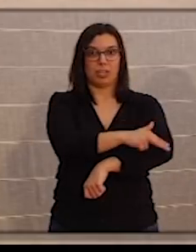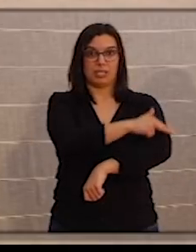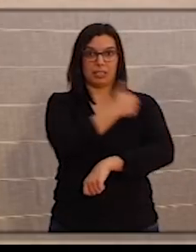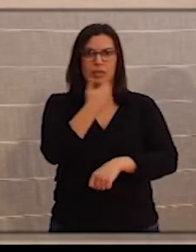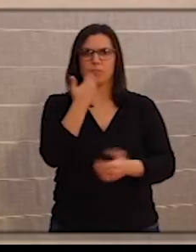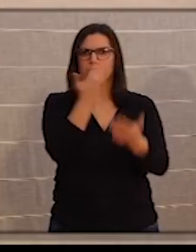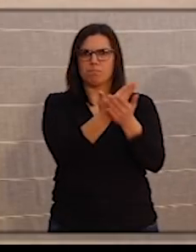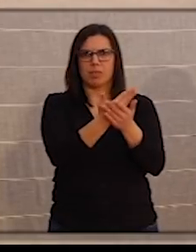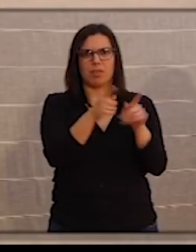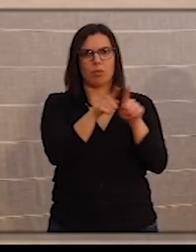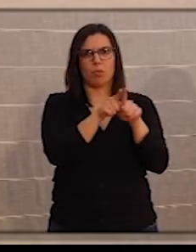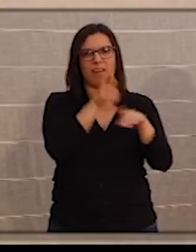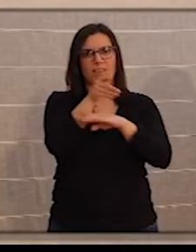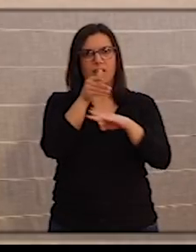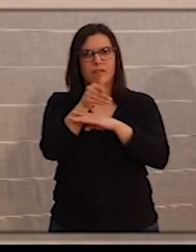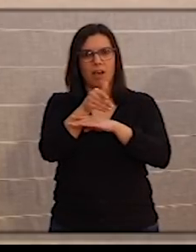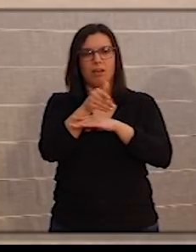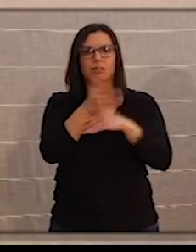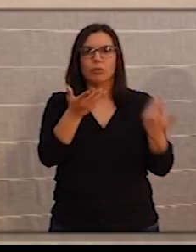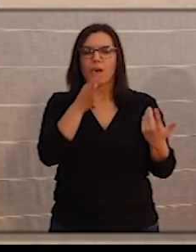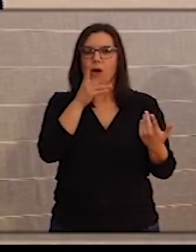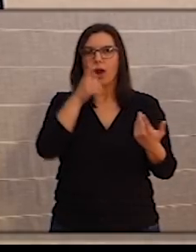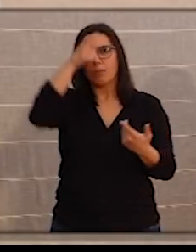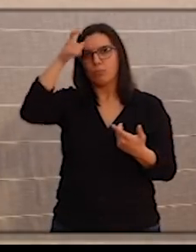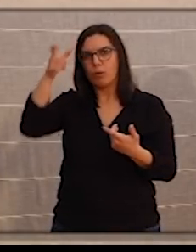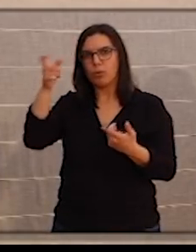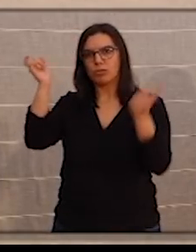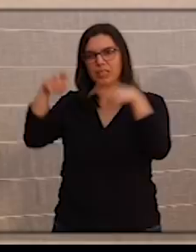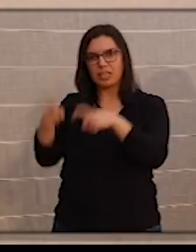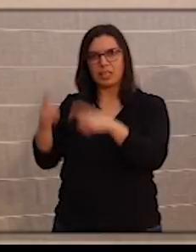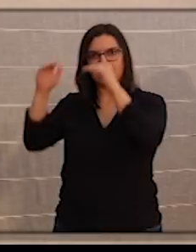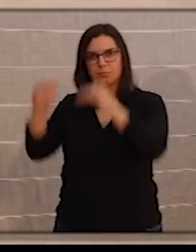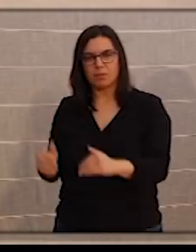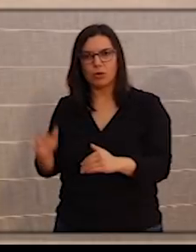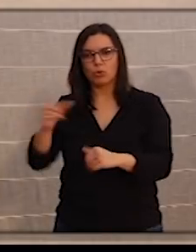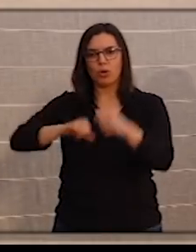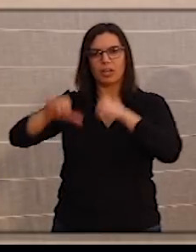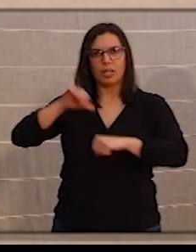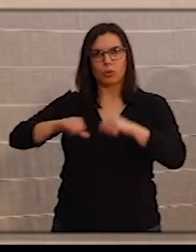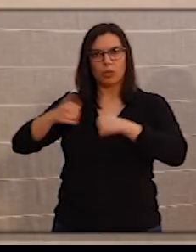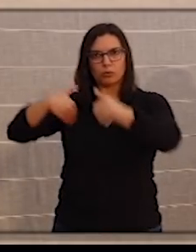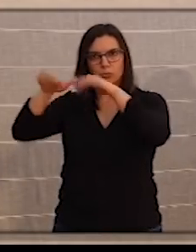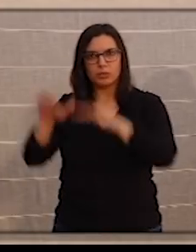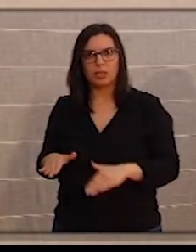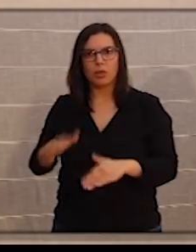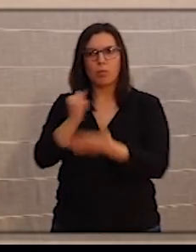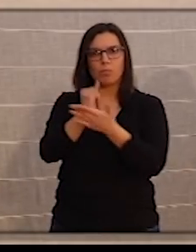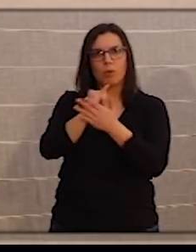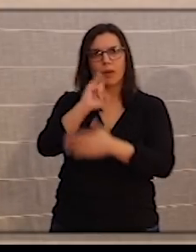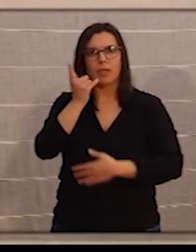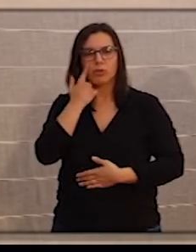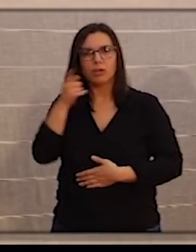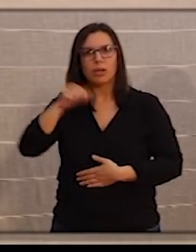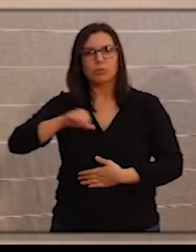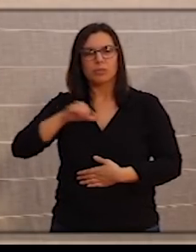asistencia, ¿cómo se explica la reducción de citas en el medio rural y la suspensión de intervenciones quirúrgicas y pruebas diagnósticas en los